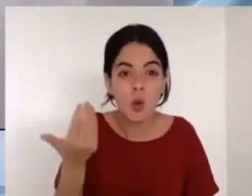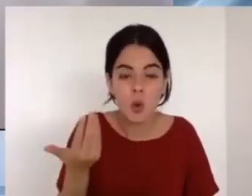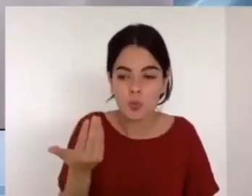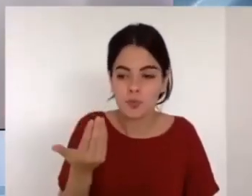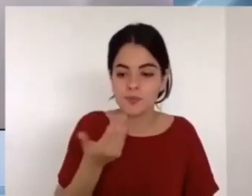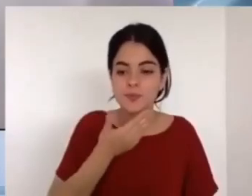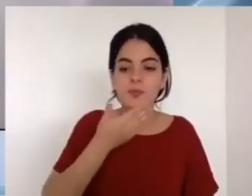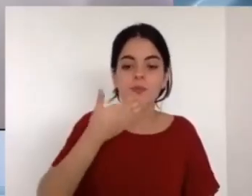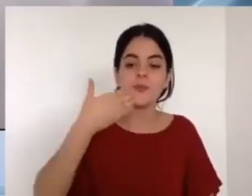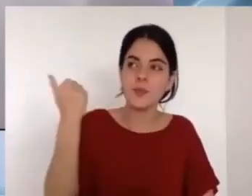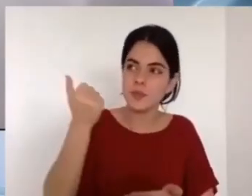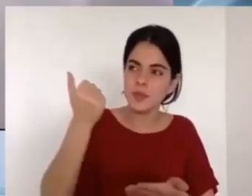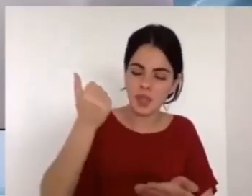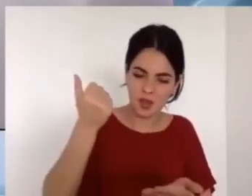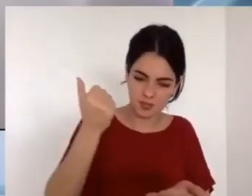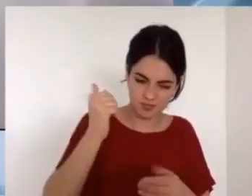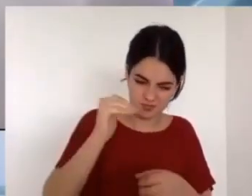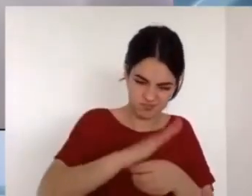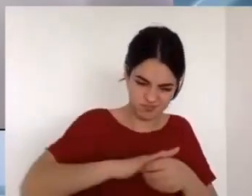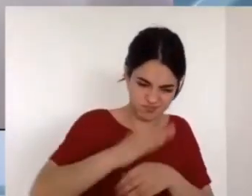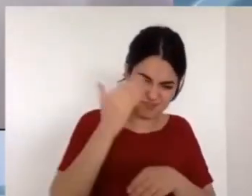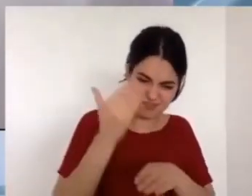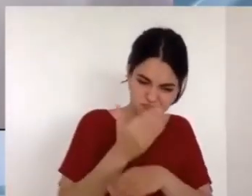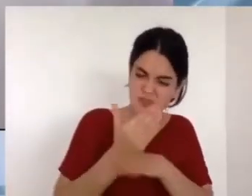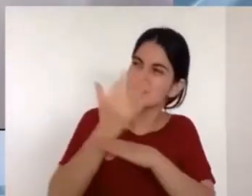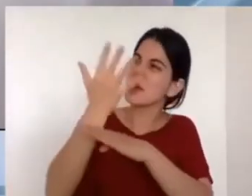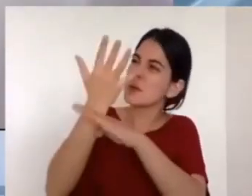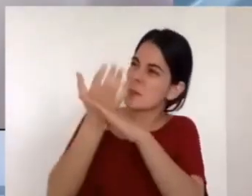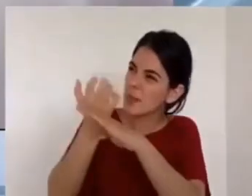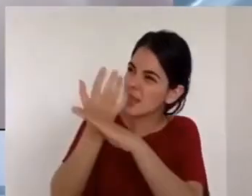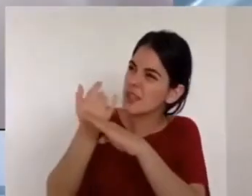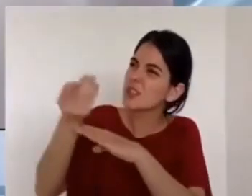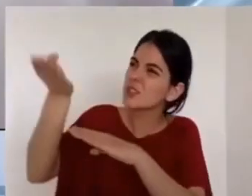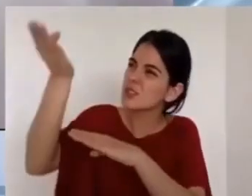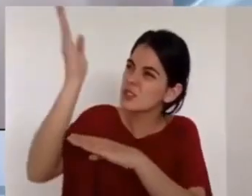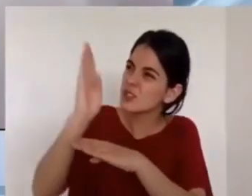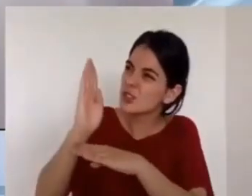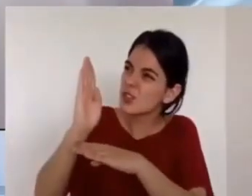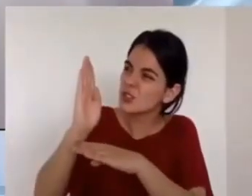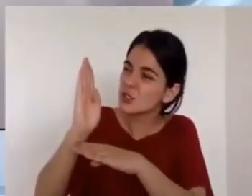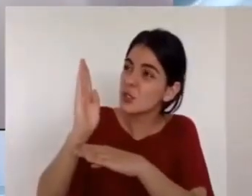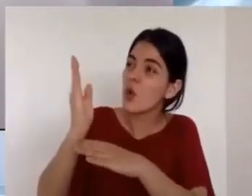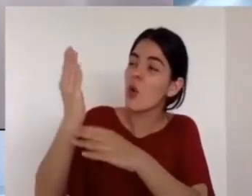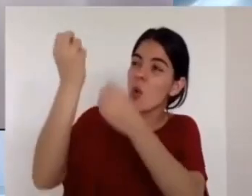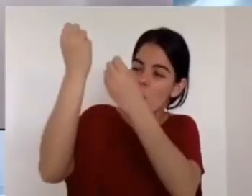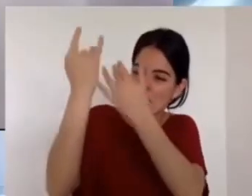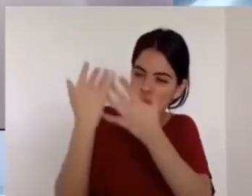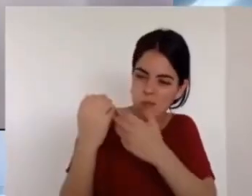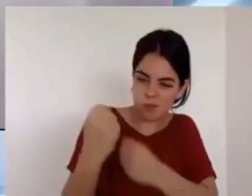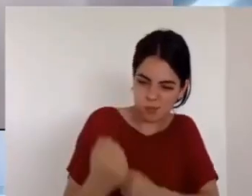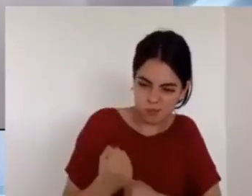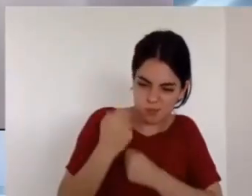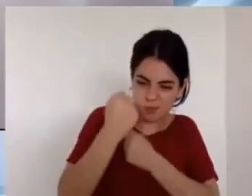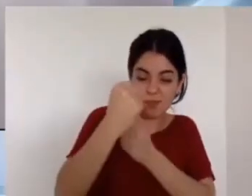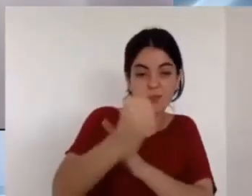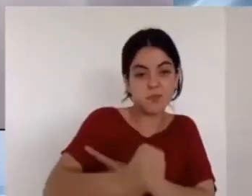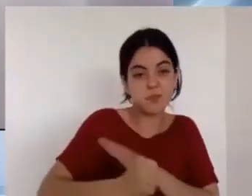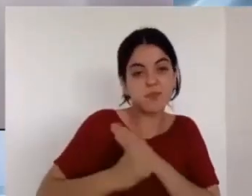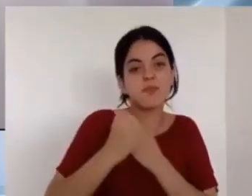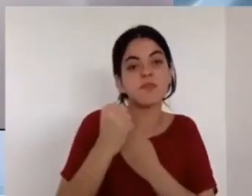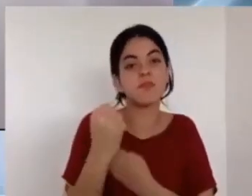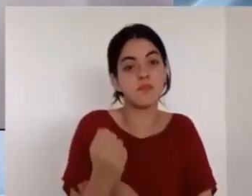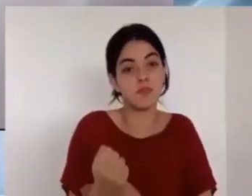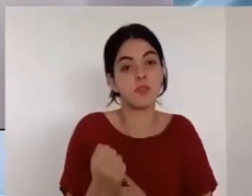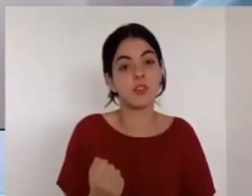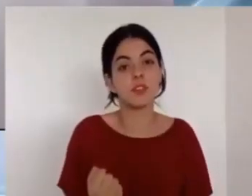Él la quite, que Él cambie las circunstancias. Pero el Señor quiere cambiarnos a